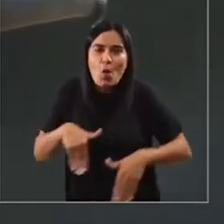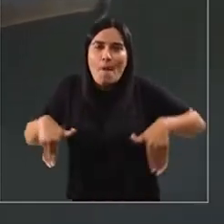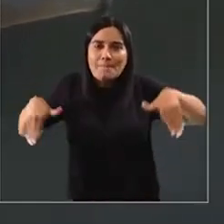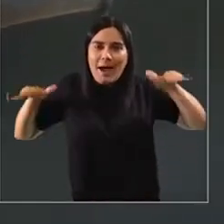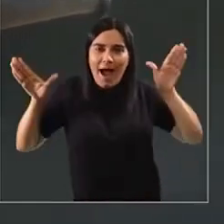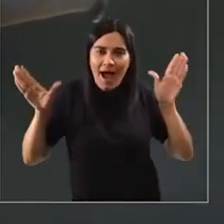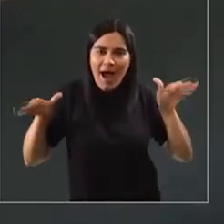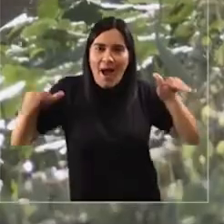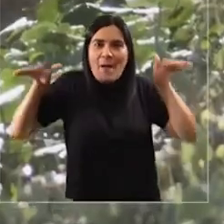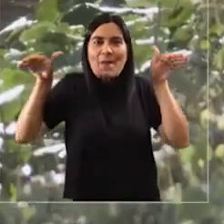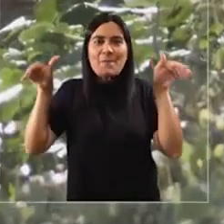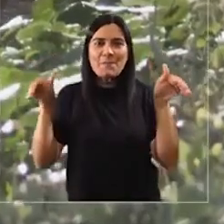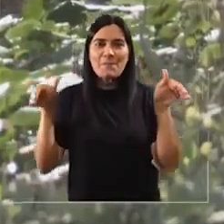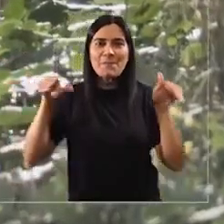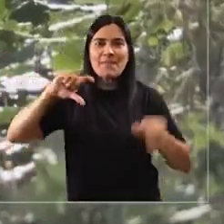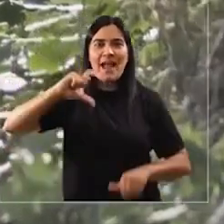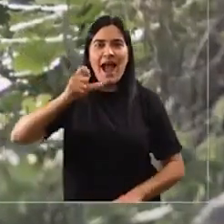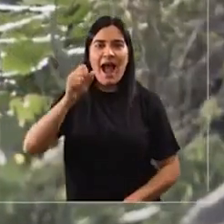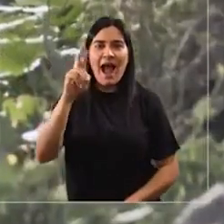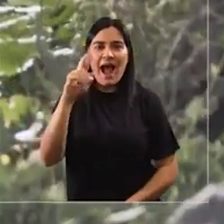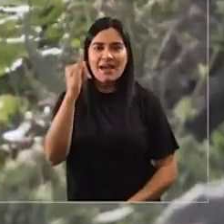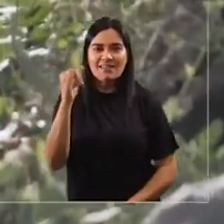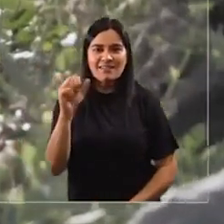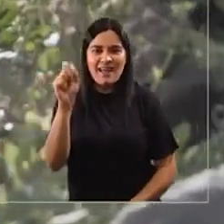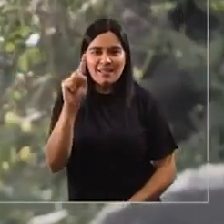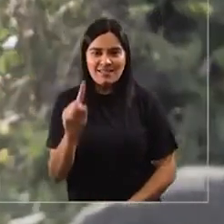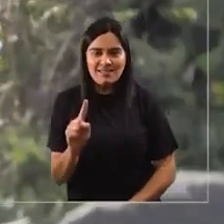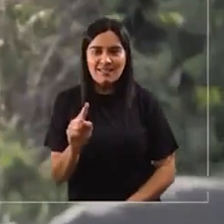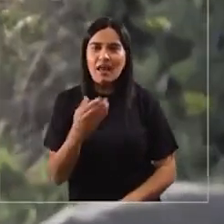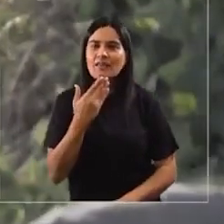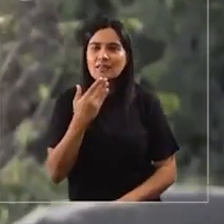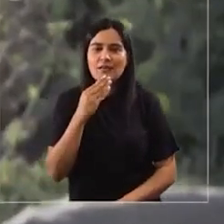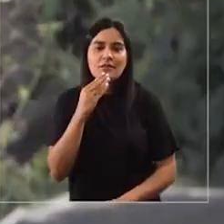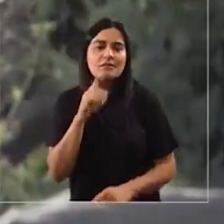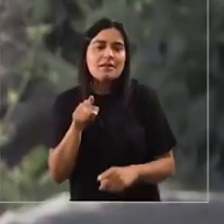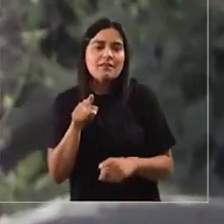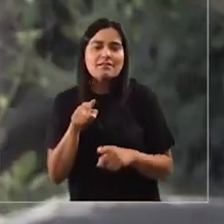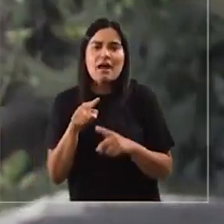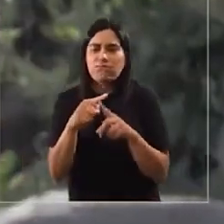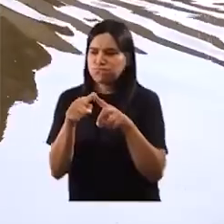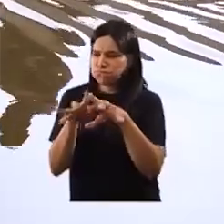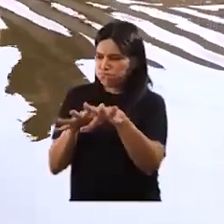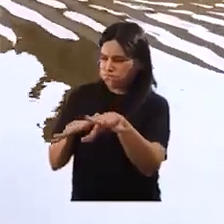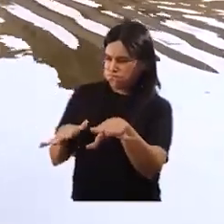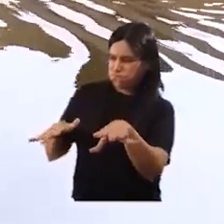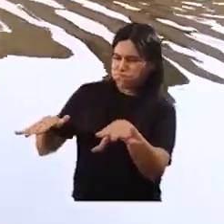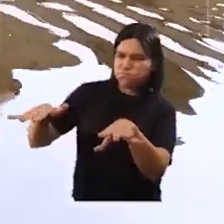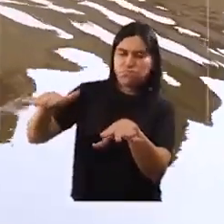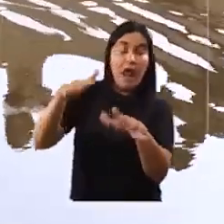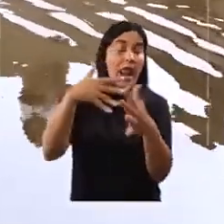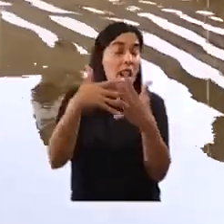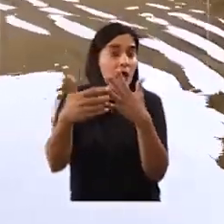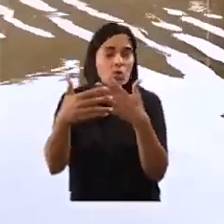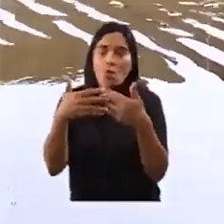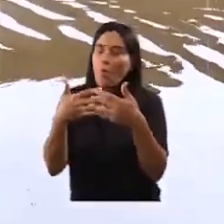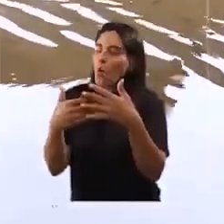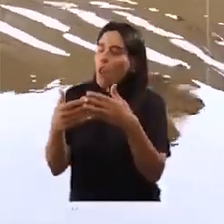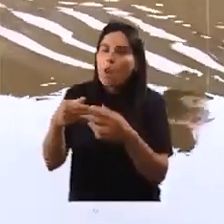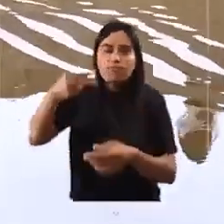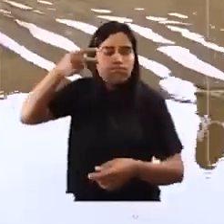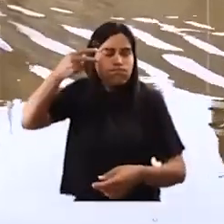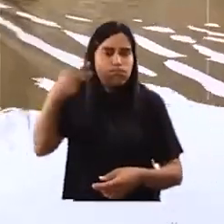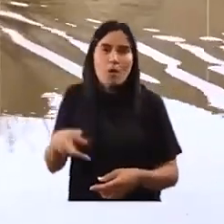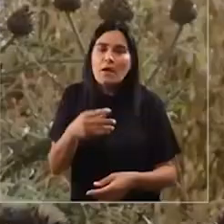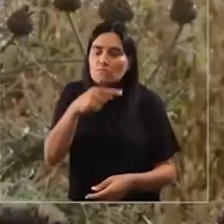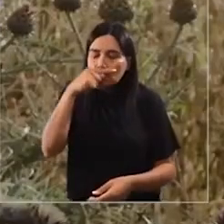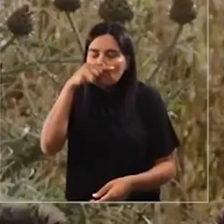esplanada con especies nativas